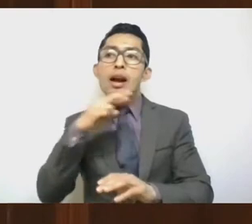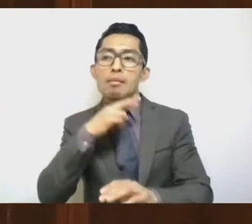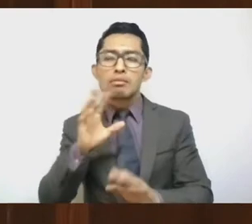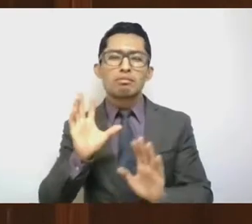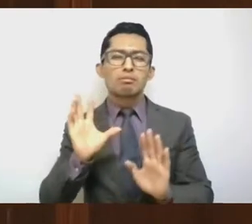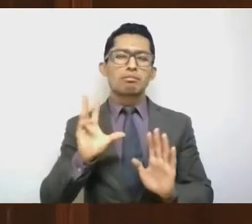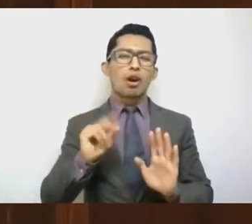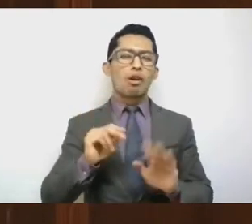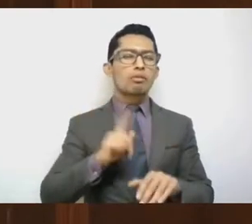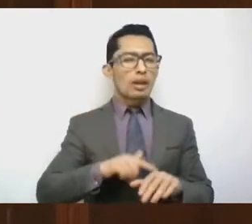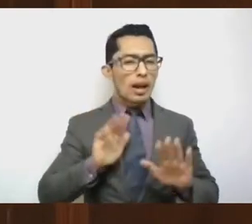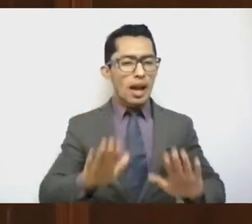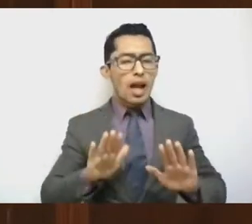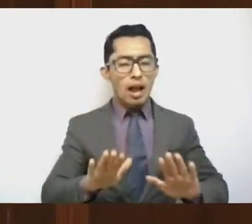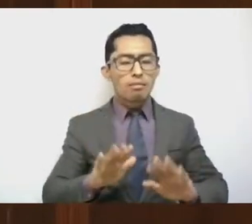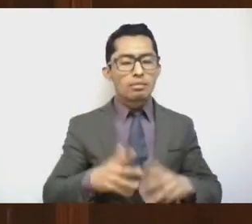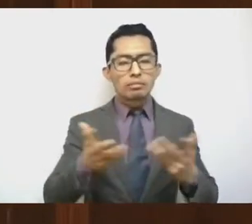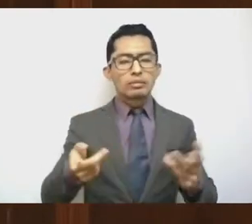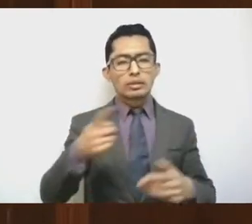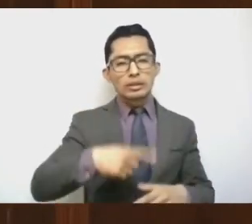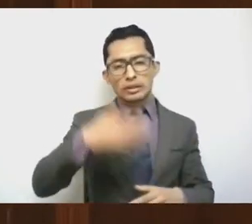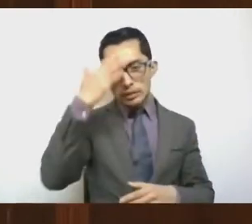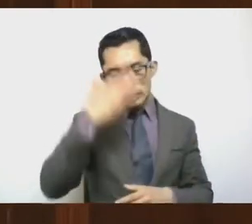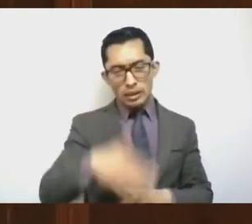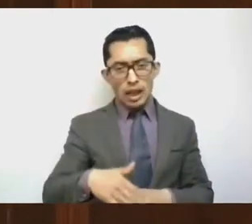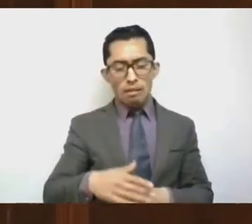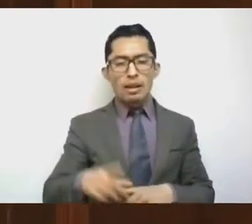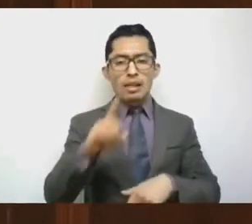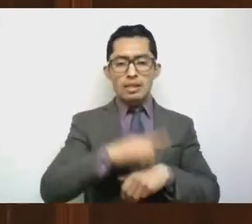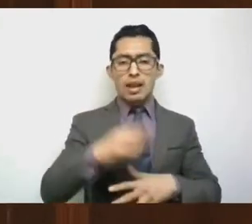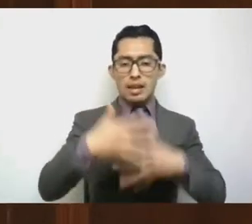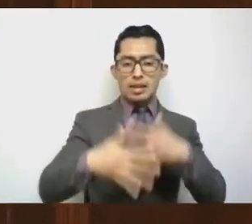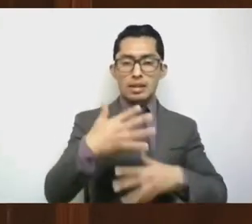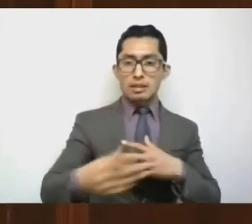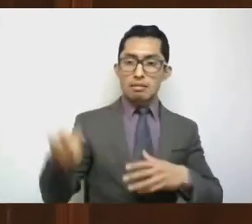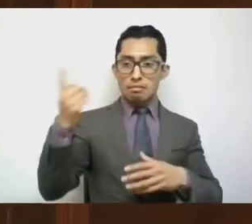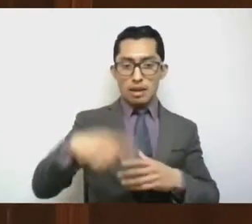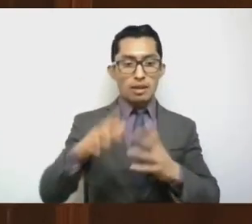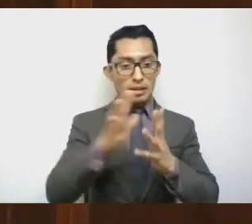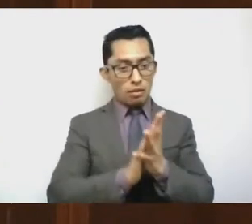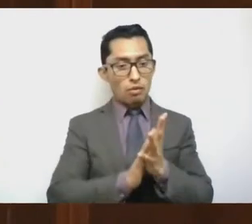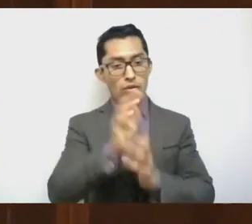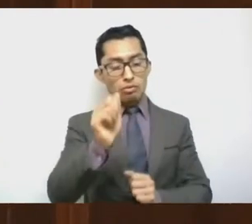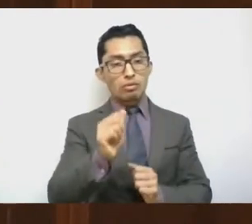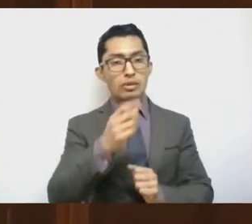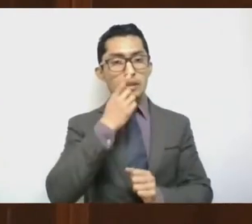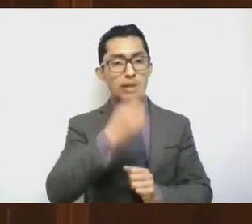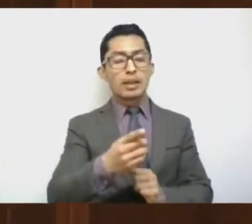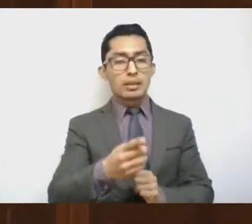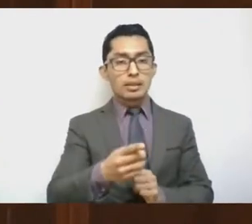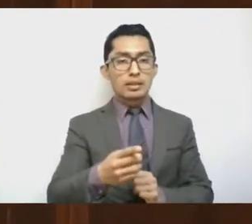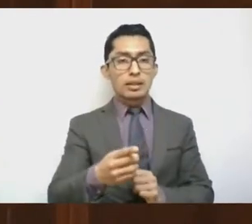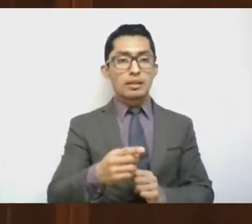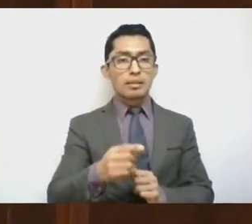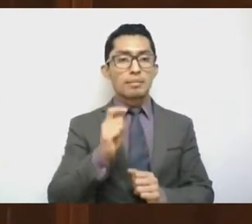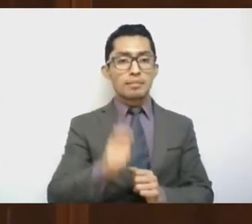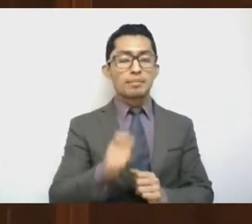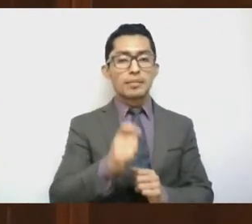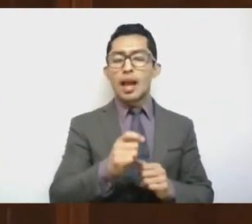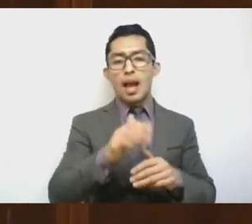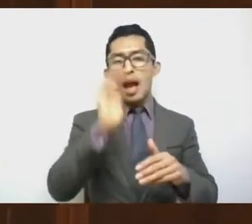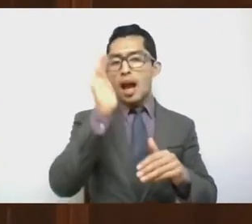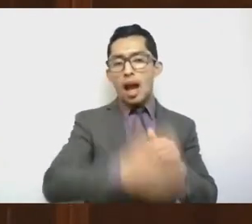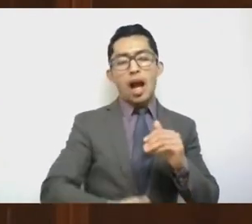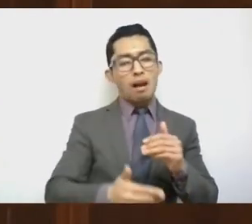Finalmente, el día 15, de acuerdo a lo que marca la propia Constitución, fue el término legal